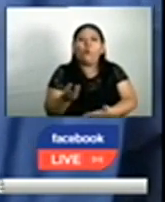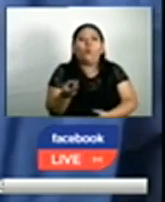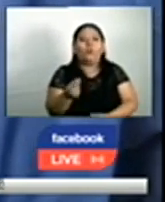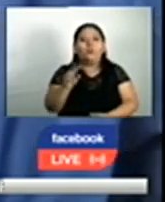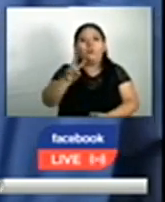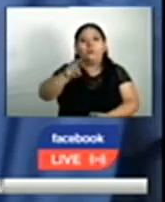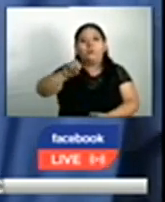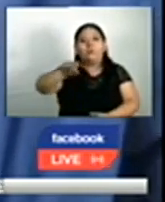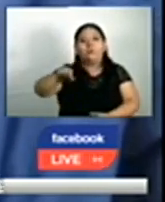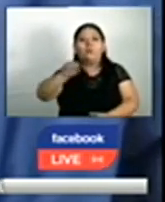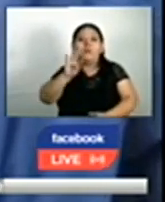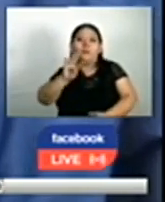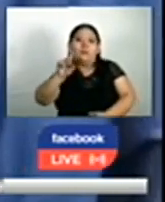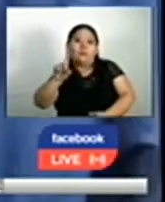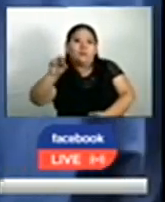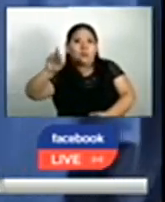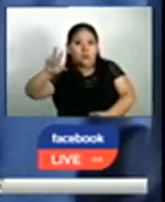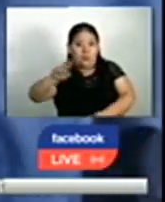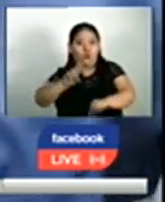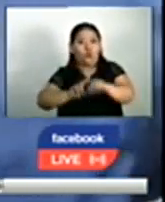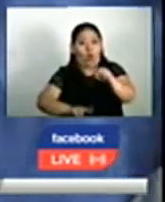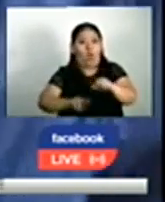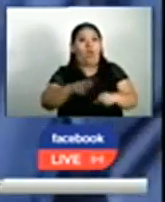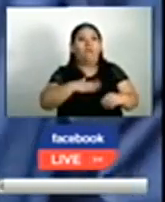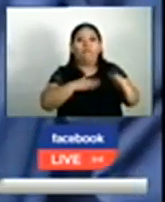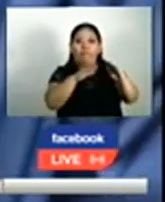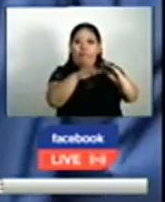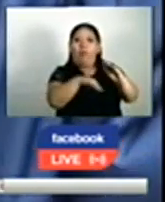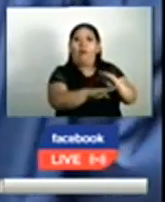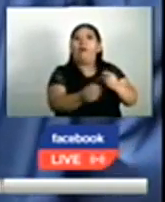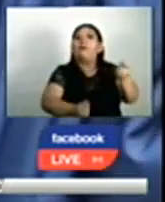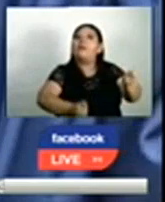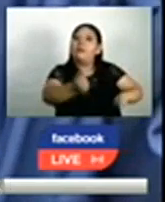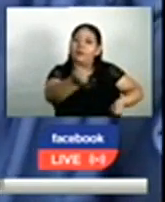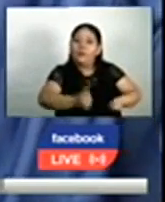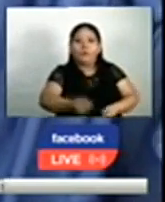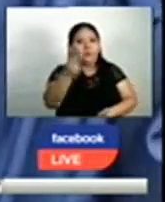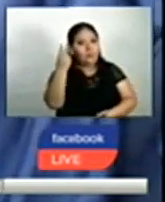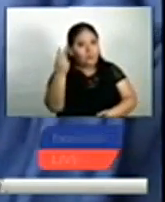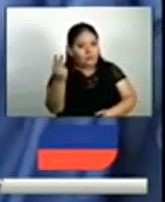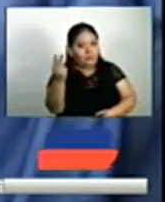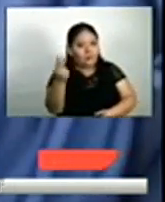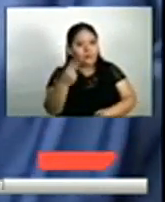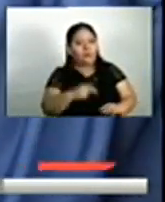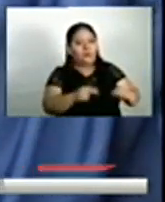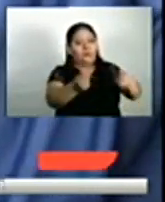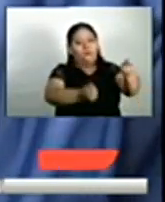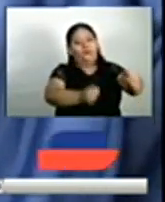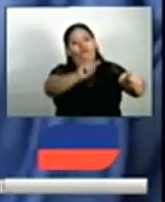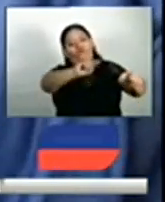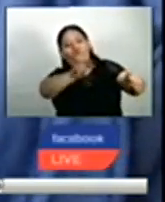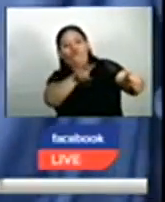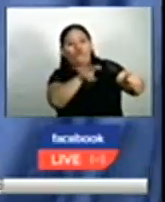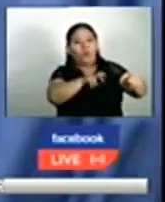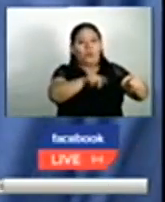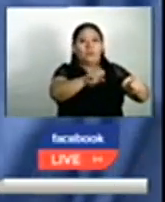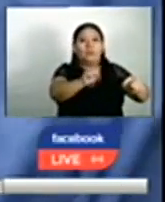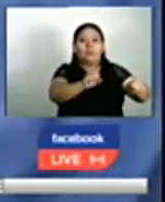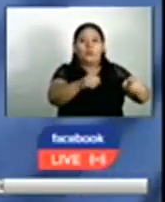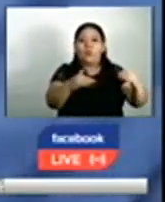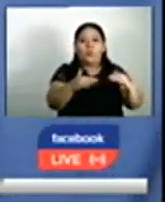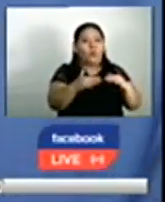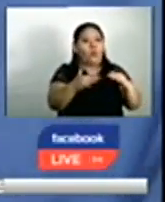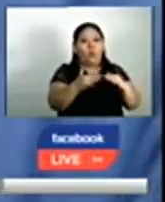.413 dólares. Se encuentran los dos vehículos que al momento de hacer expertise de John Scandam positivo también